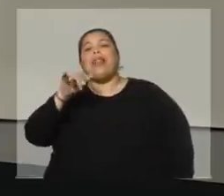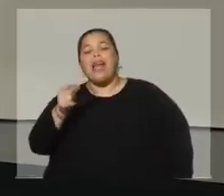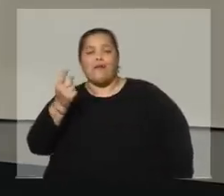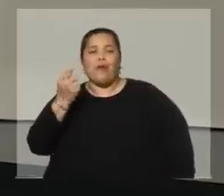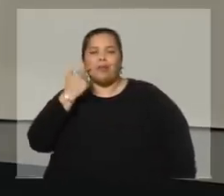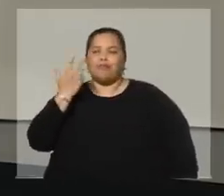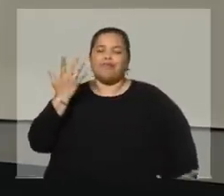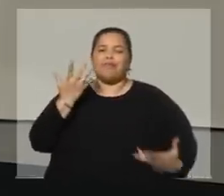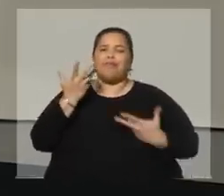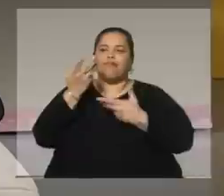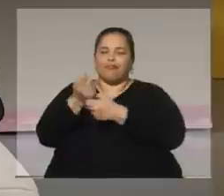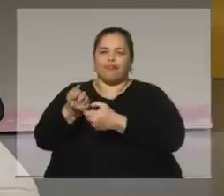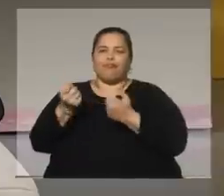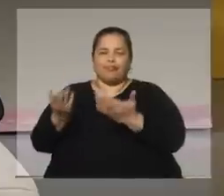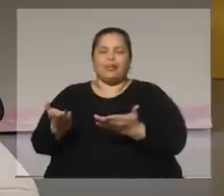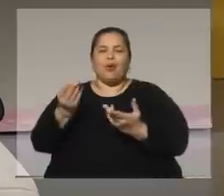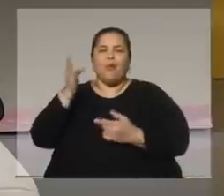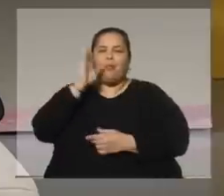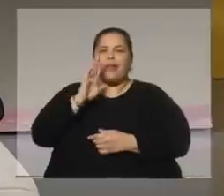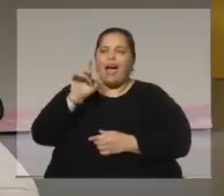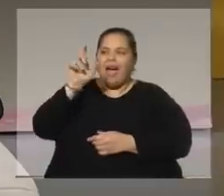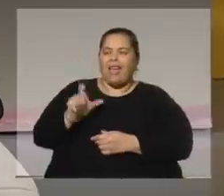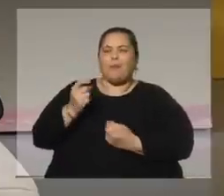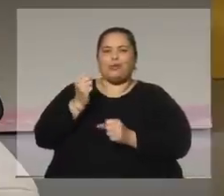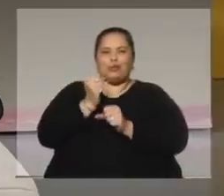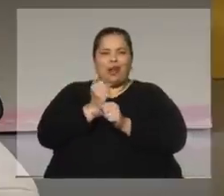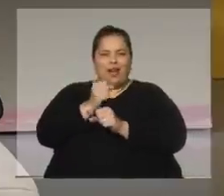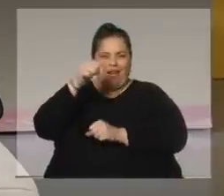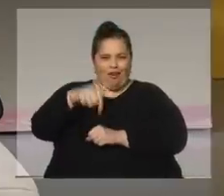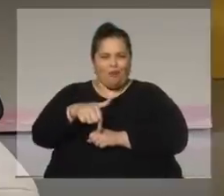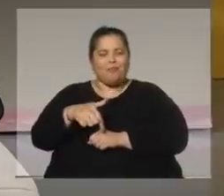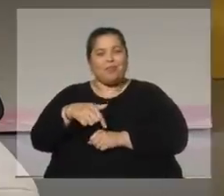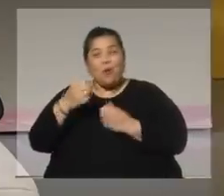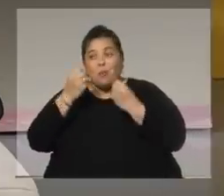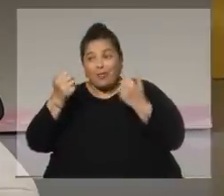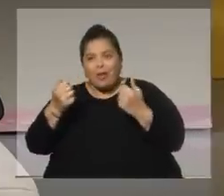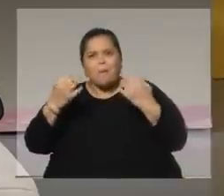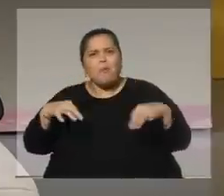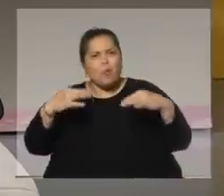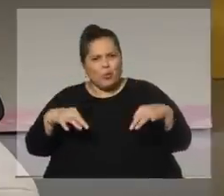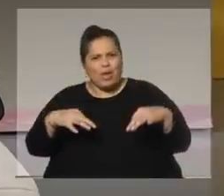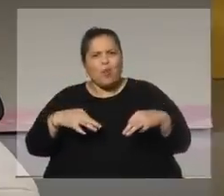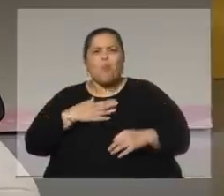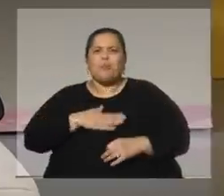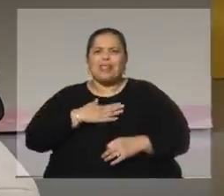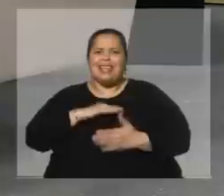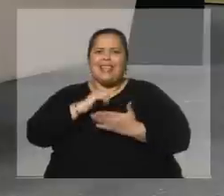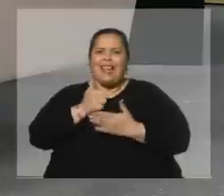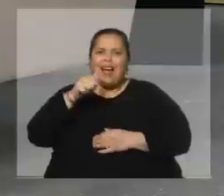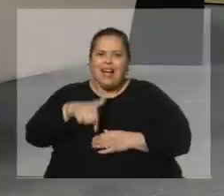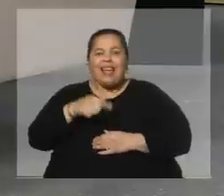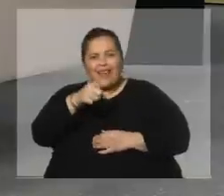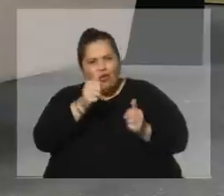pasaje en este canal. ¿Cómo estás, Sergio? Muy bien. Un verdadero placer estar acá y estar contigo acá, que eso es muy